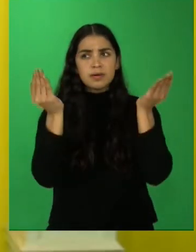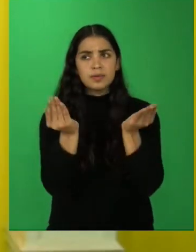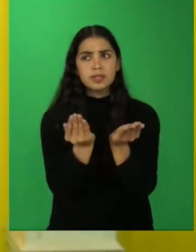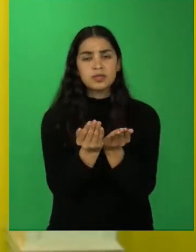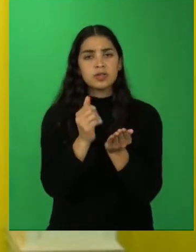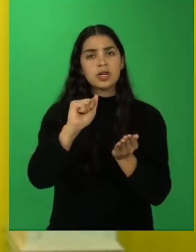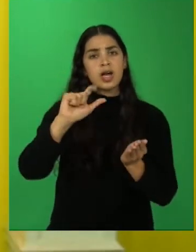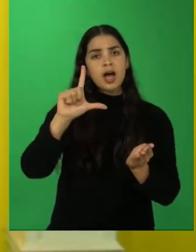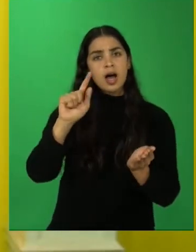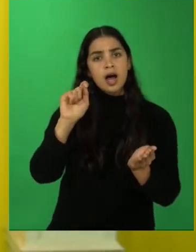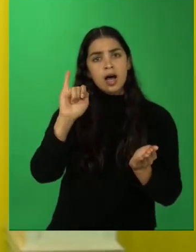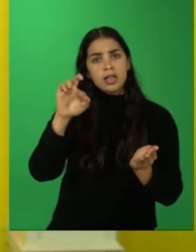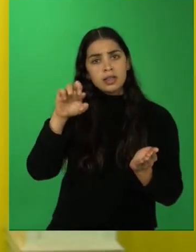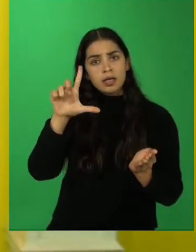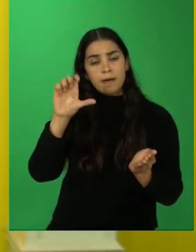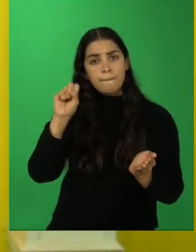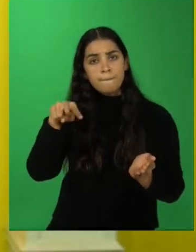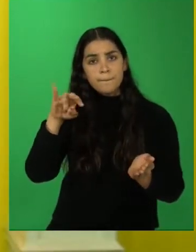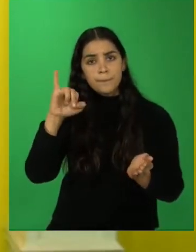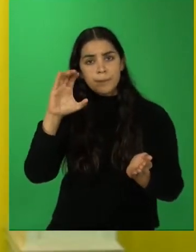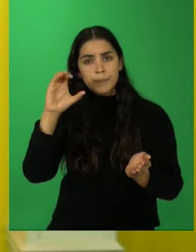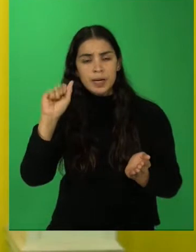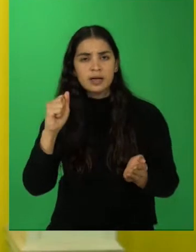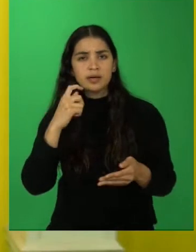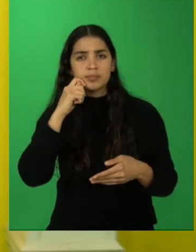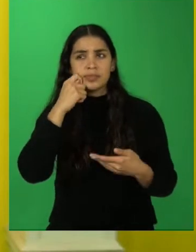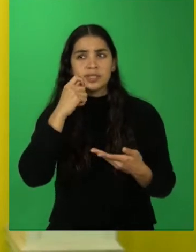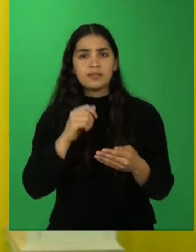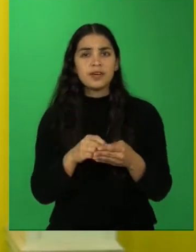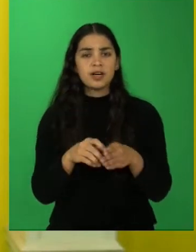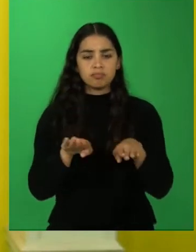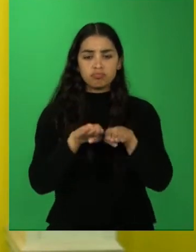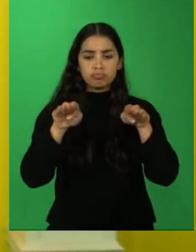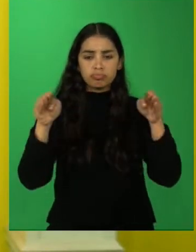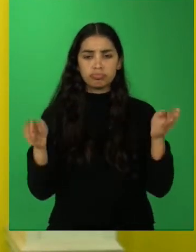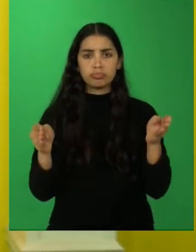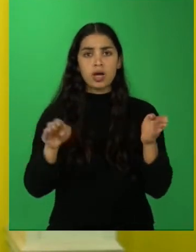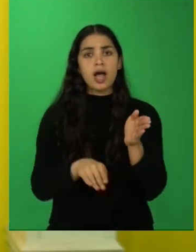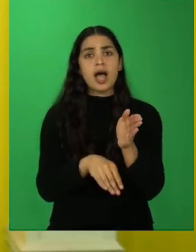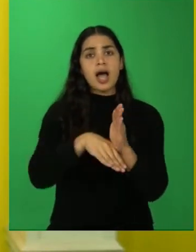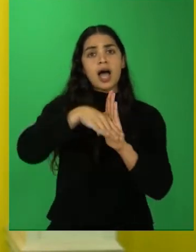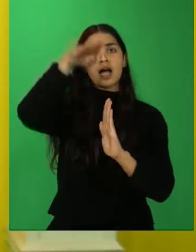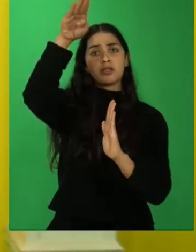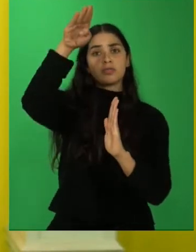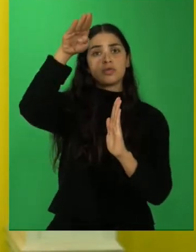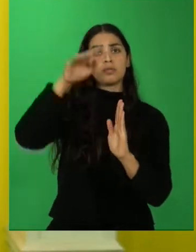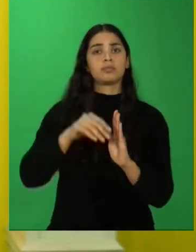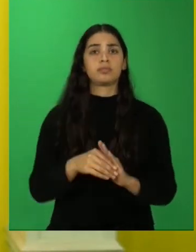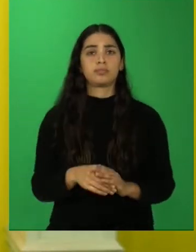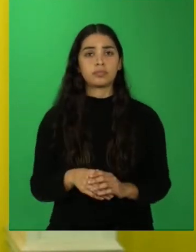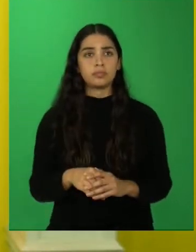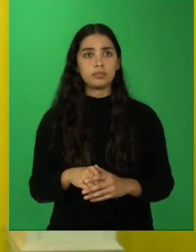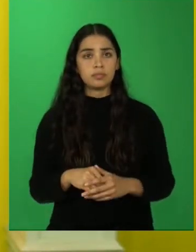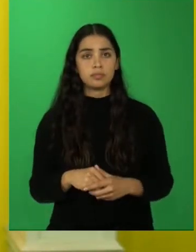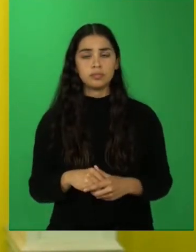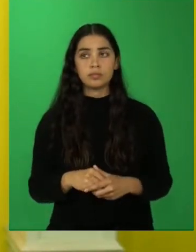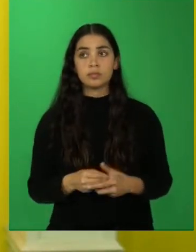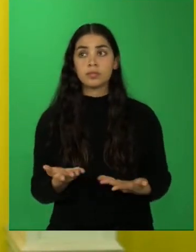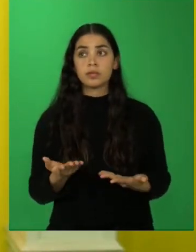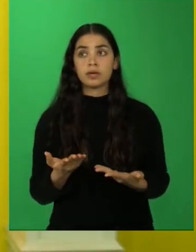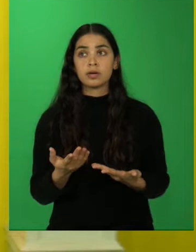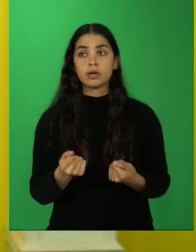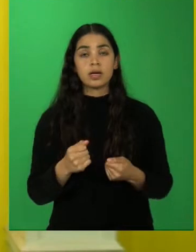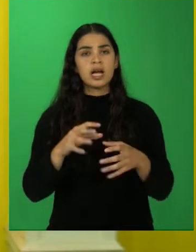que es una especie de meseta o un sector plano en altura. En este caso, la cordillera de los Andes